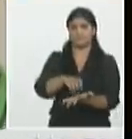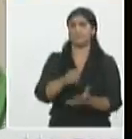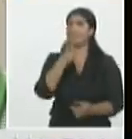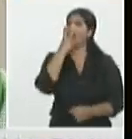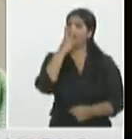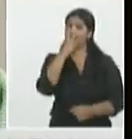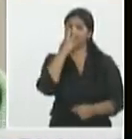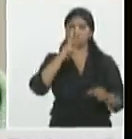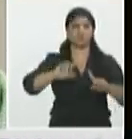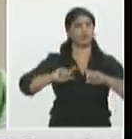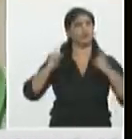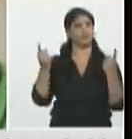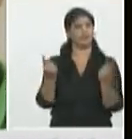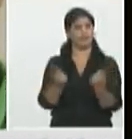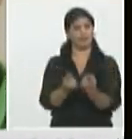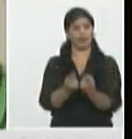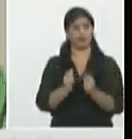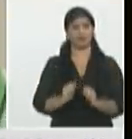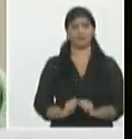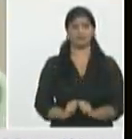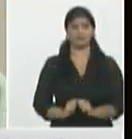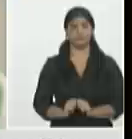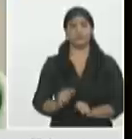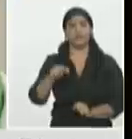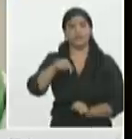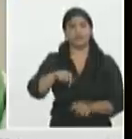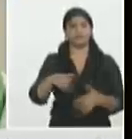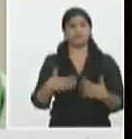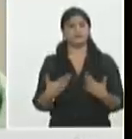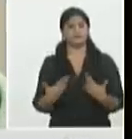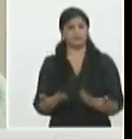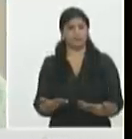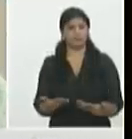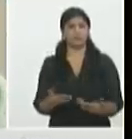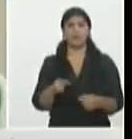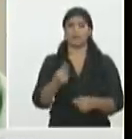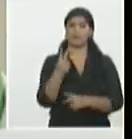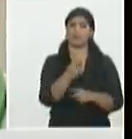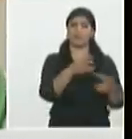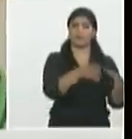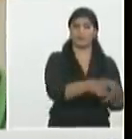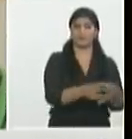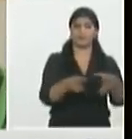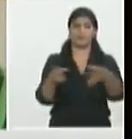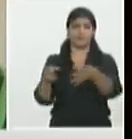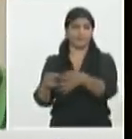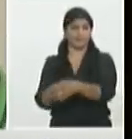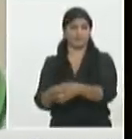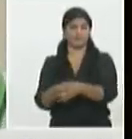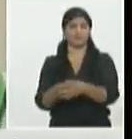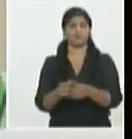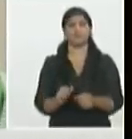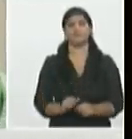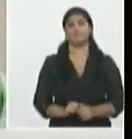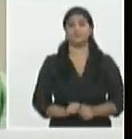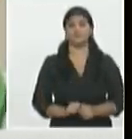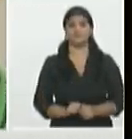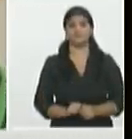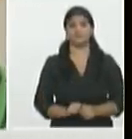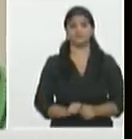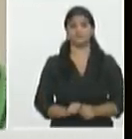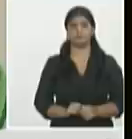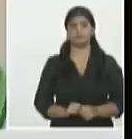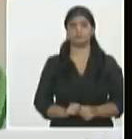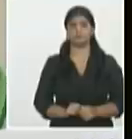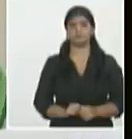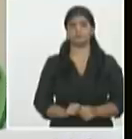los servicios básicos nosotros tenemos en el 6 son las consultas de cuerpo de guardia que la tenemos dividida en dos está la consulta de cuerpo guardia convencional y la consulta de cuerpo guardia con sintomatología